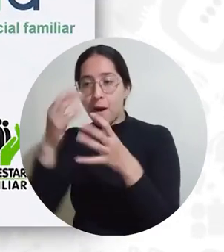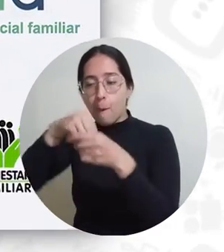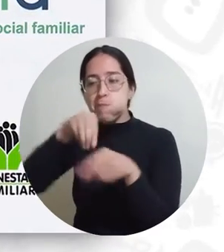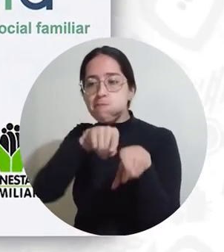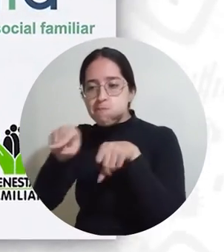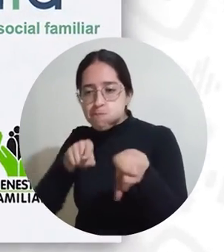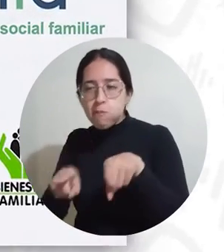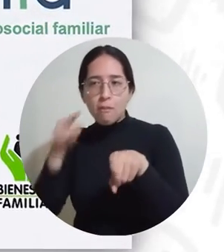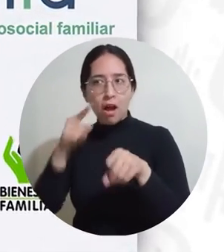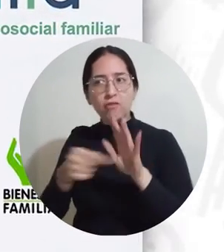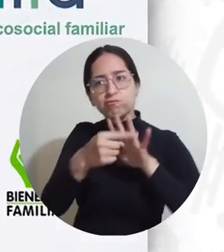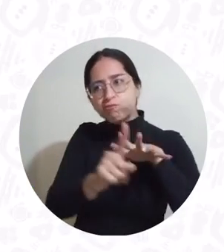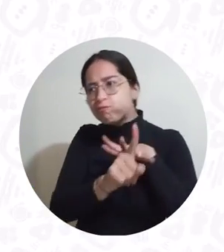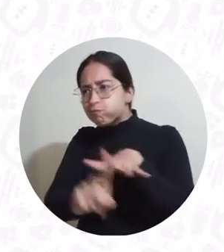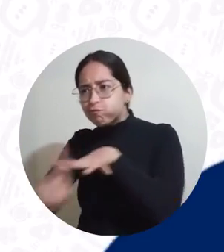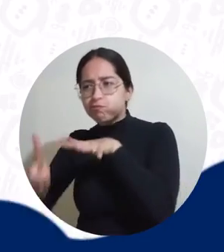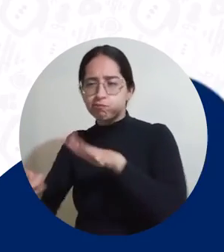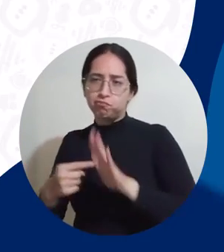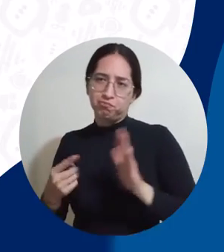diversos entes territoriales.